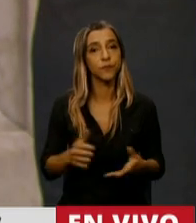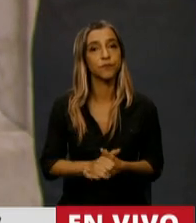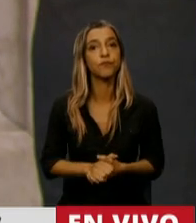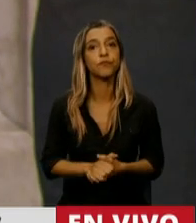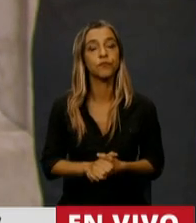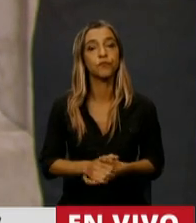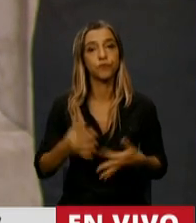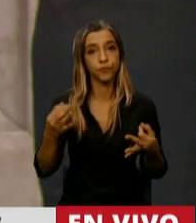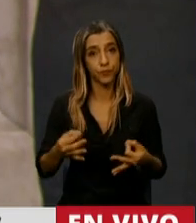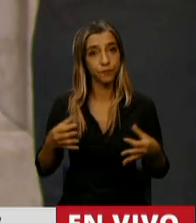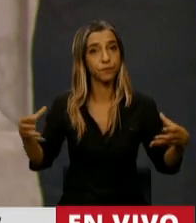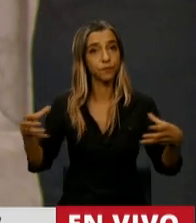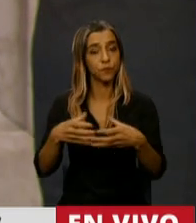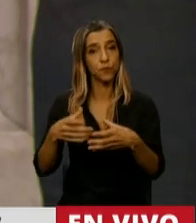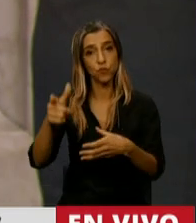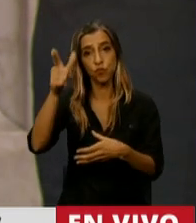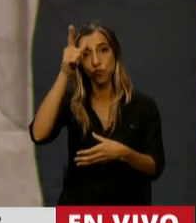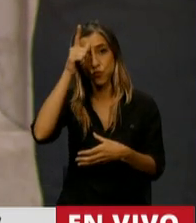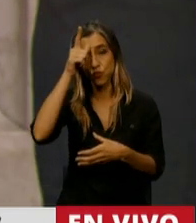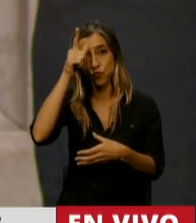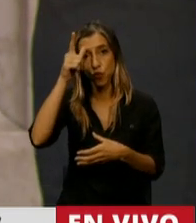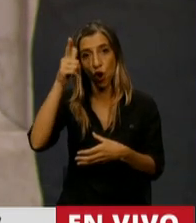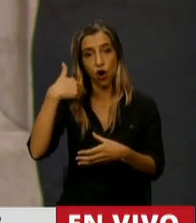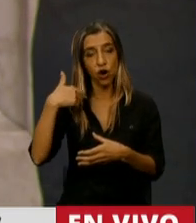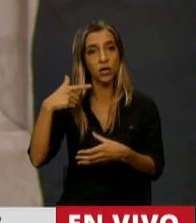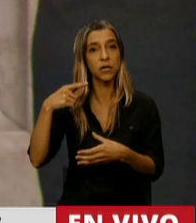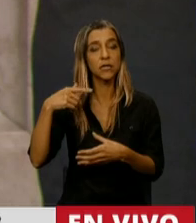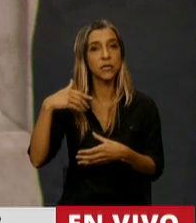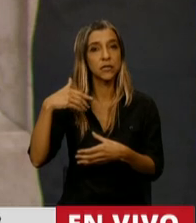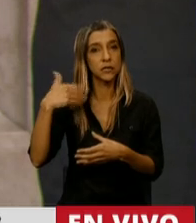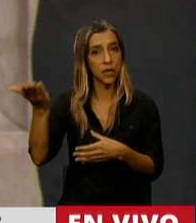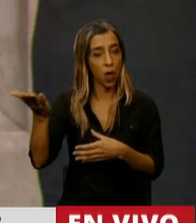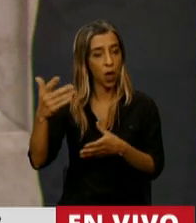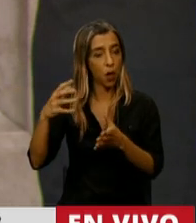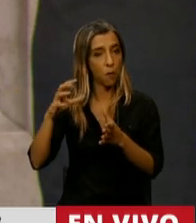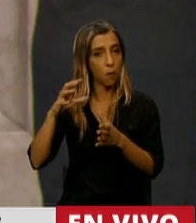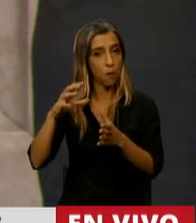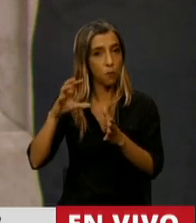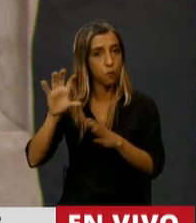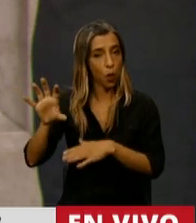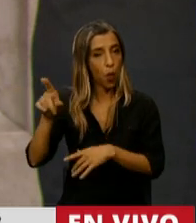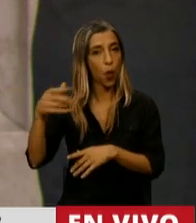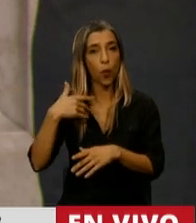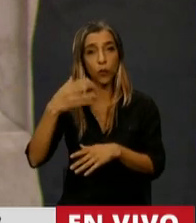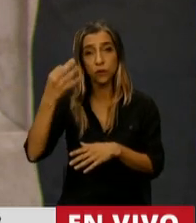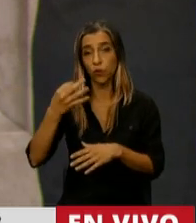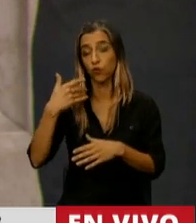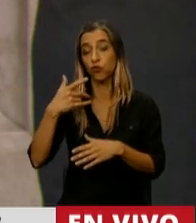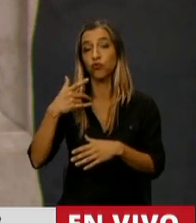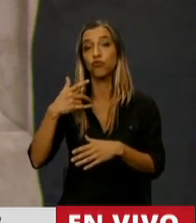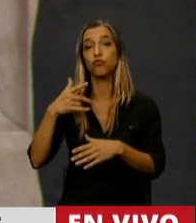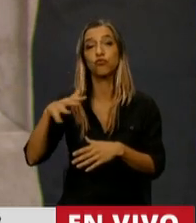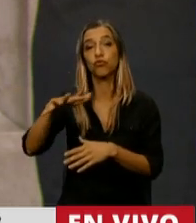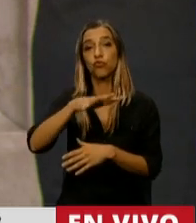ejército de la policía bonaerense está ingresando en Guernica, donde están las